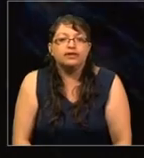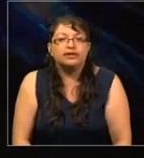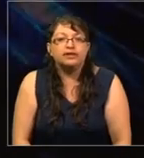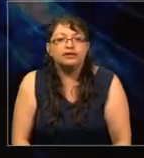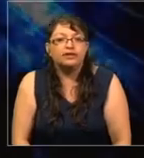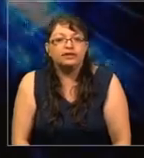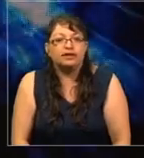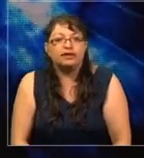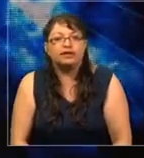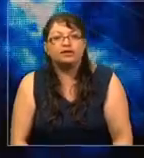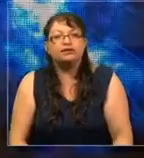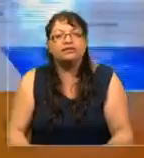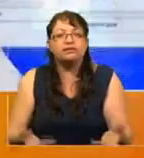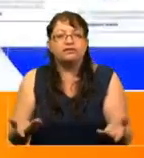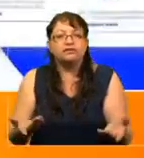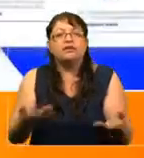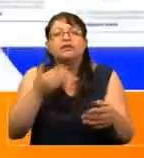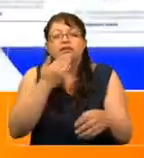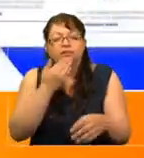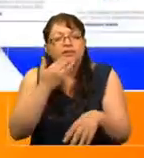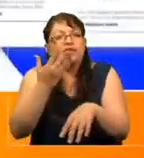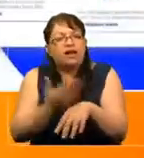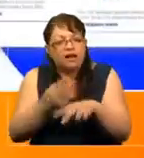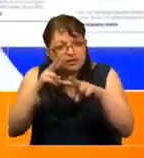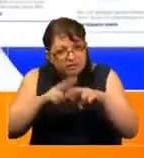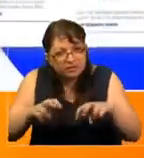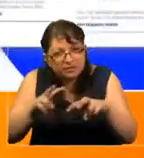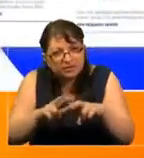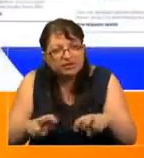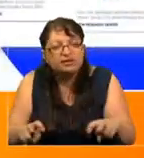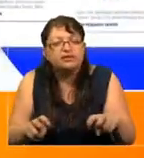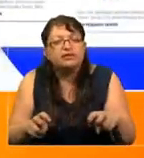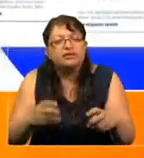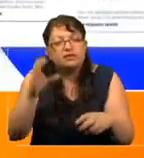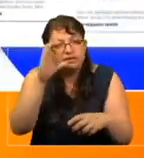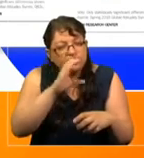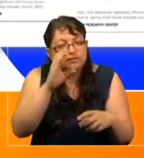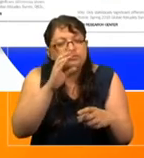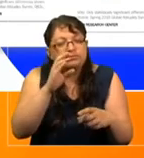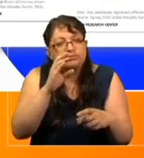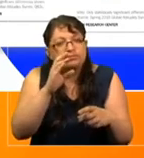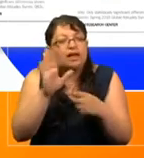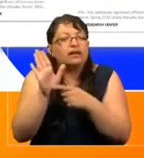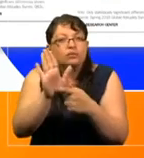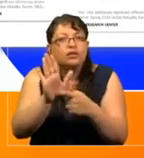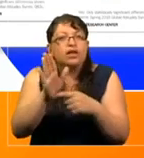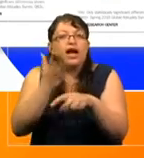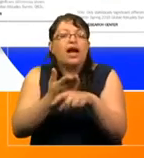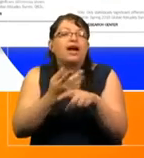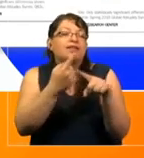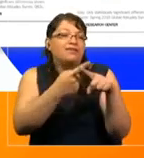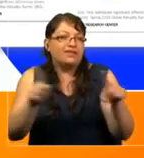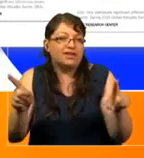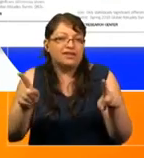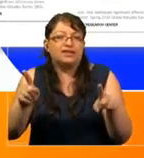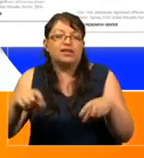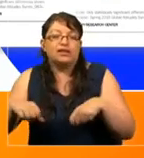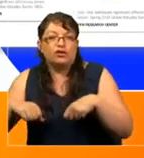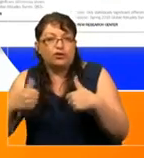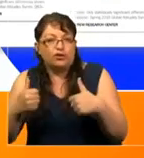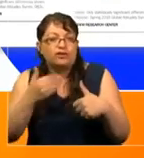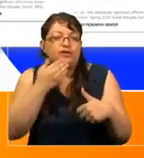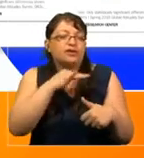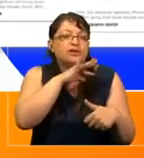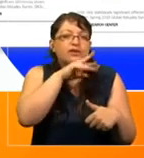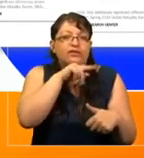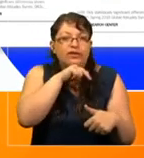También ha habido investigación que muestra una diferencia generacional entre los jóvenes y los